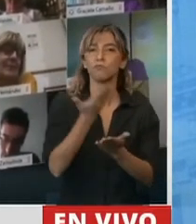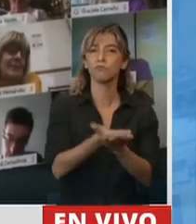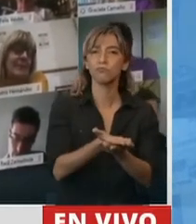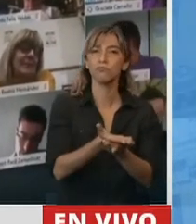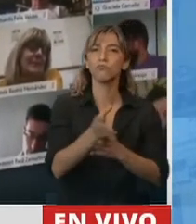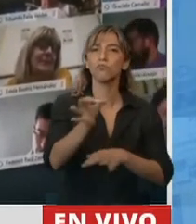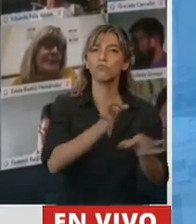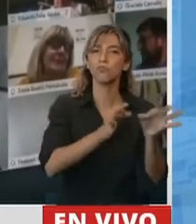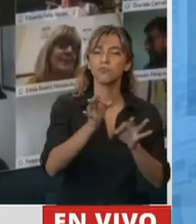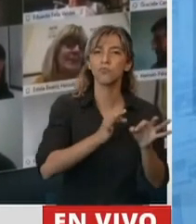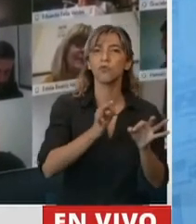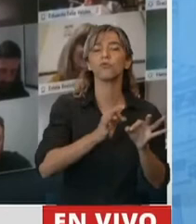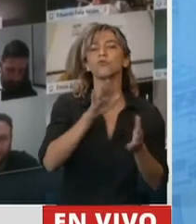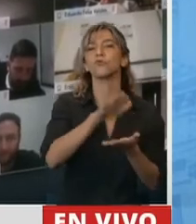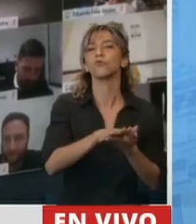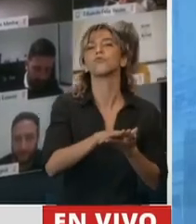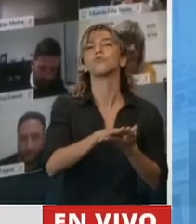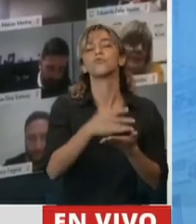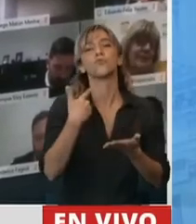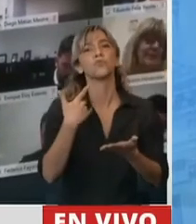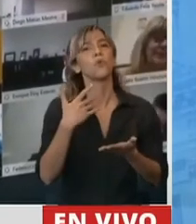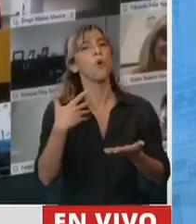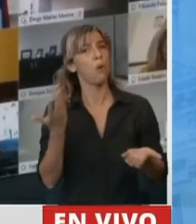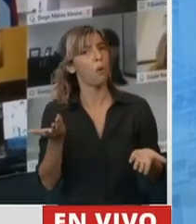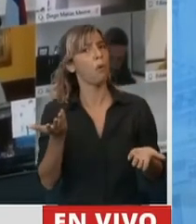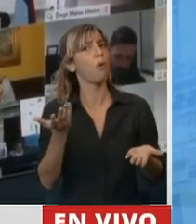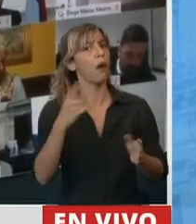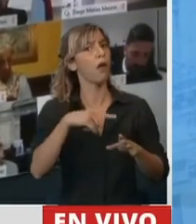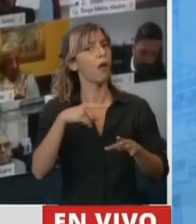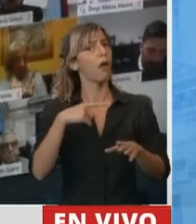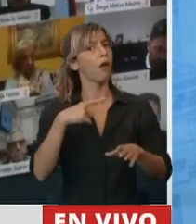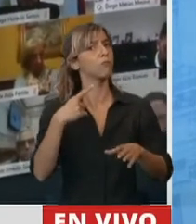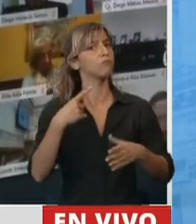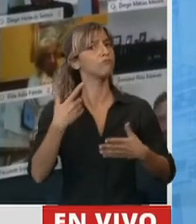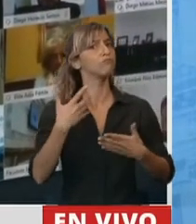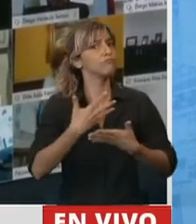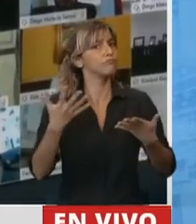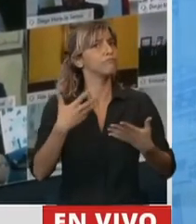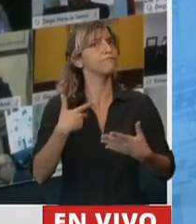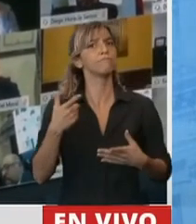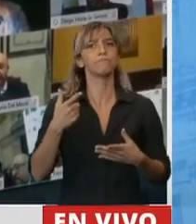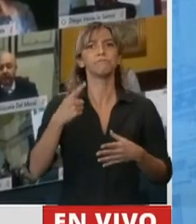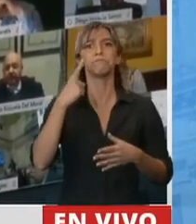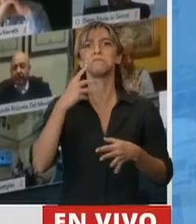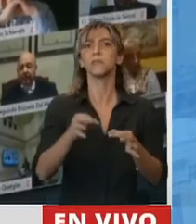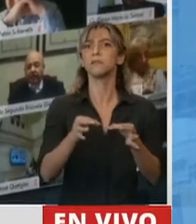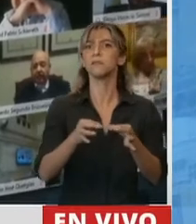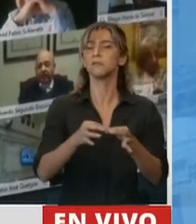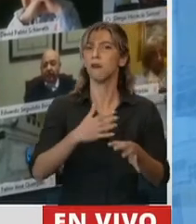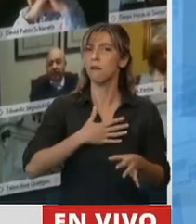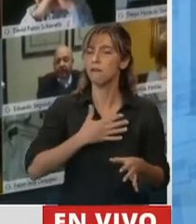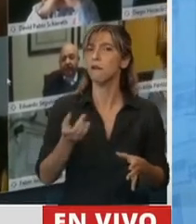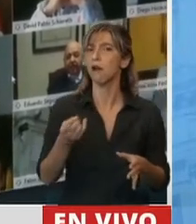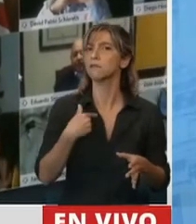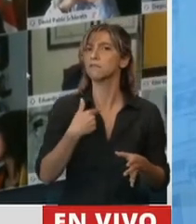referido a un concurso nacional e internacional sobre nuestras Islas Malvinas. Esto tiene que ver con una